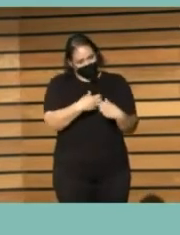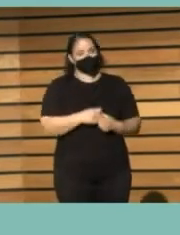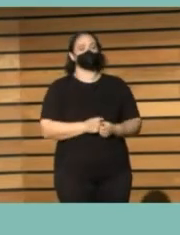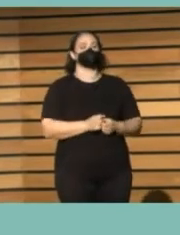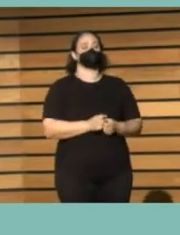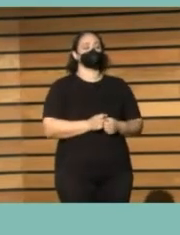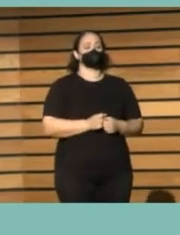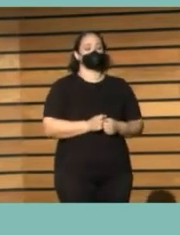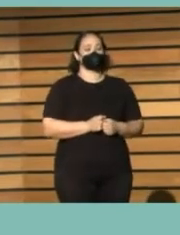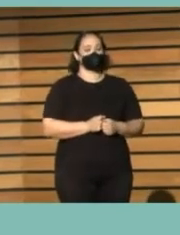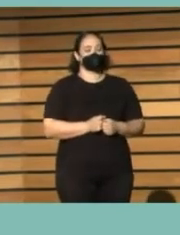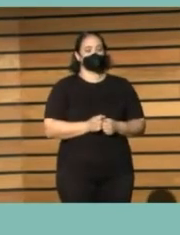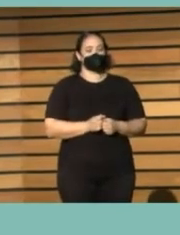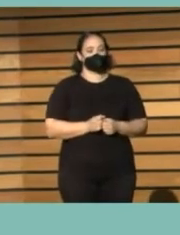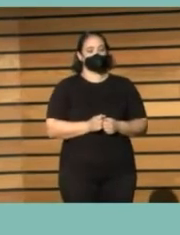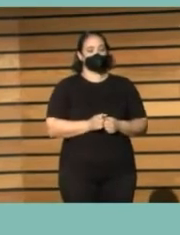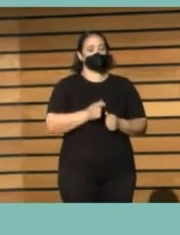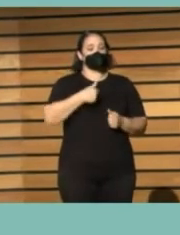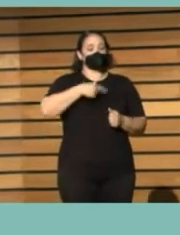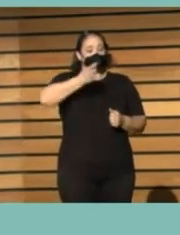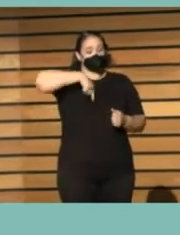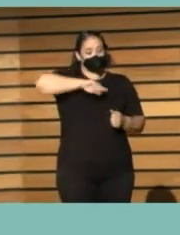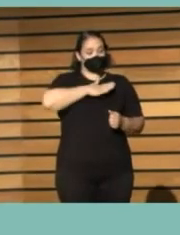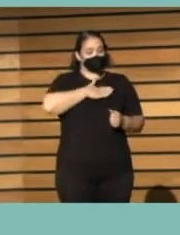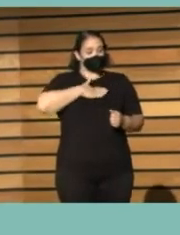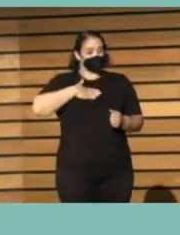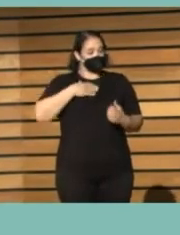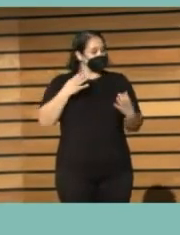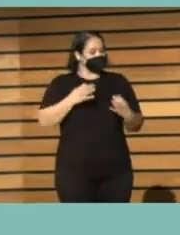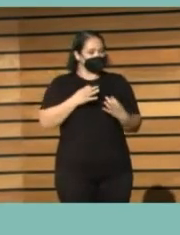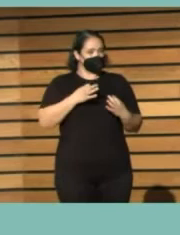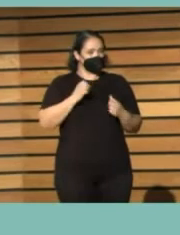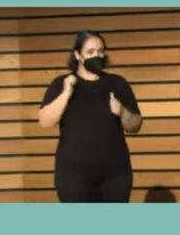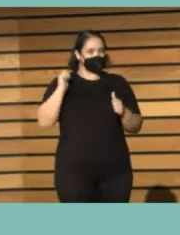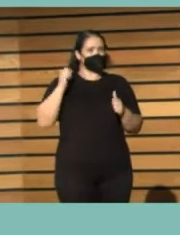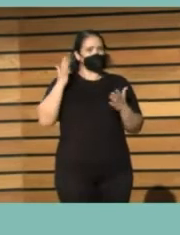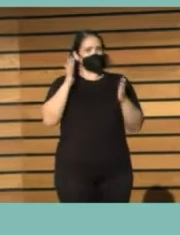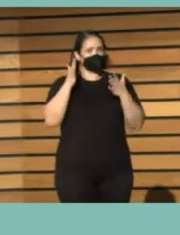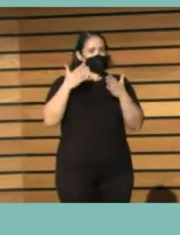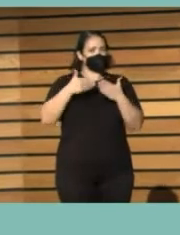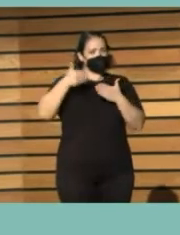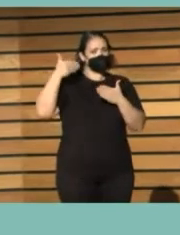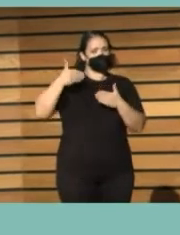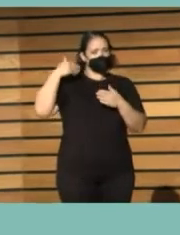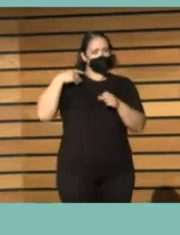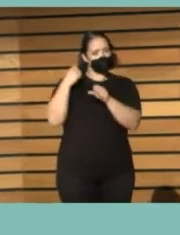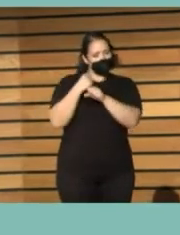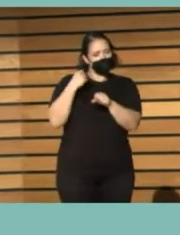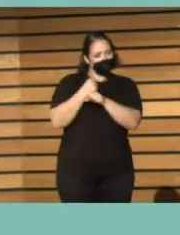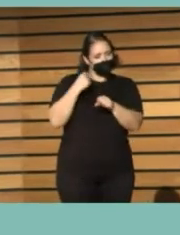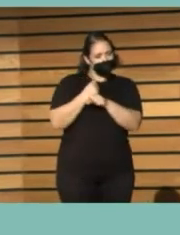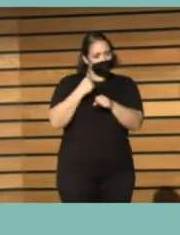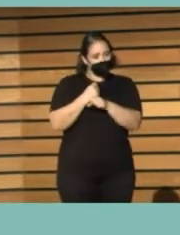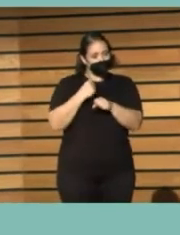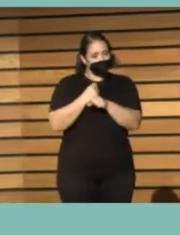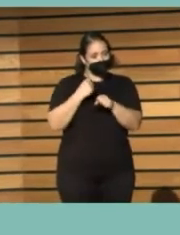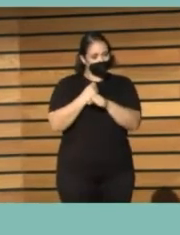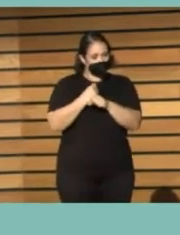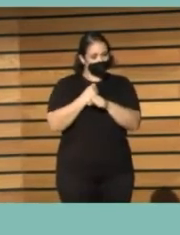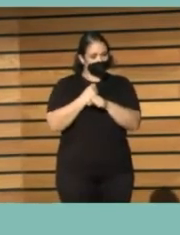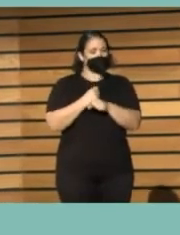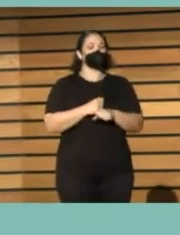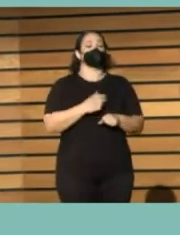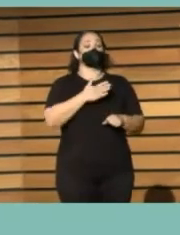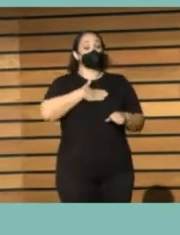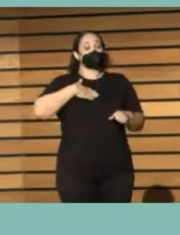porque queríamos, ya llevábamos un tiempo de trabajo en el Grupo de Trabajo de Bibliotecas y Agenda 2030